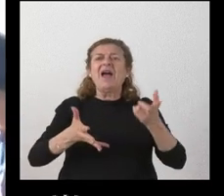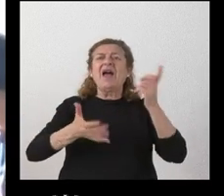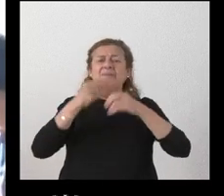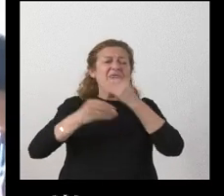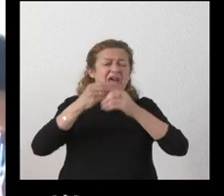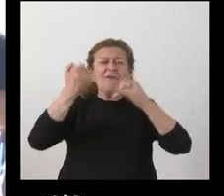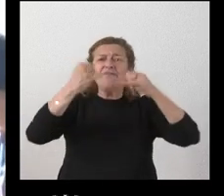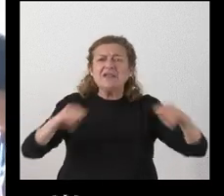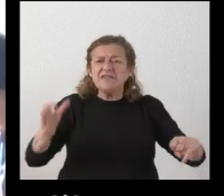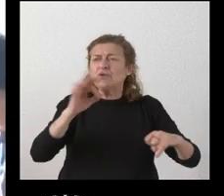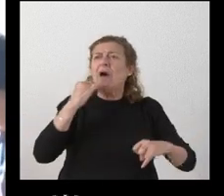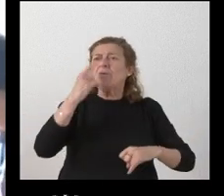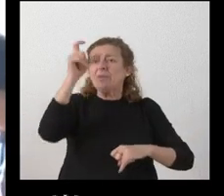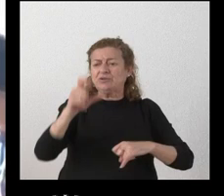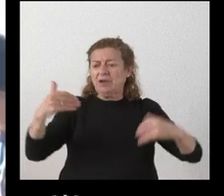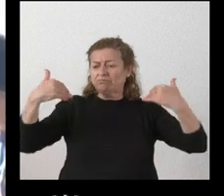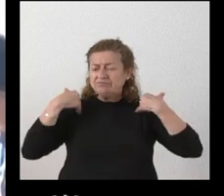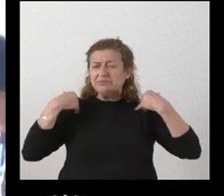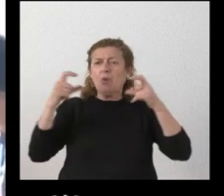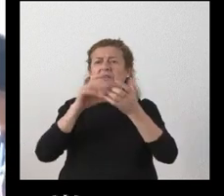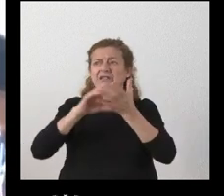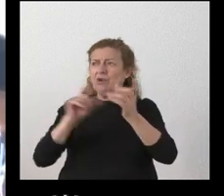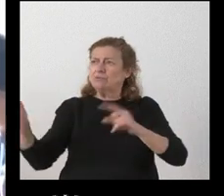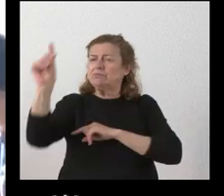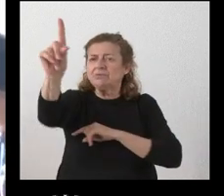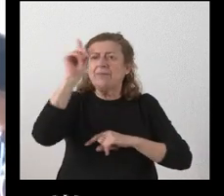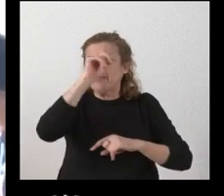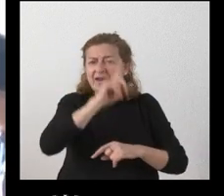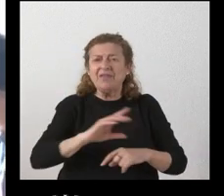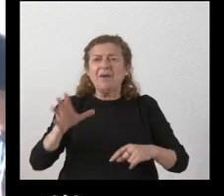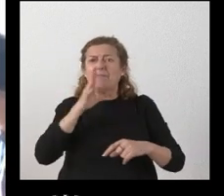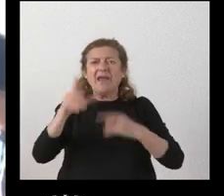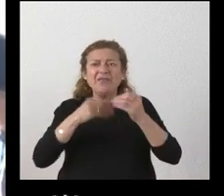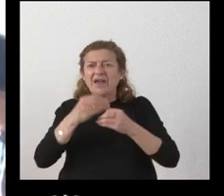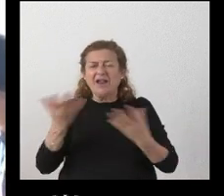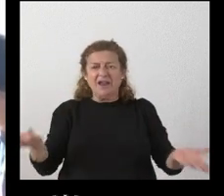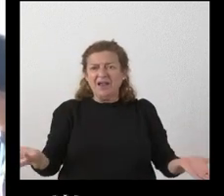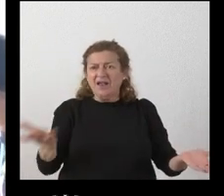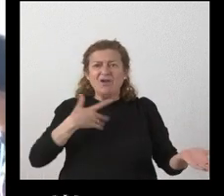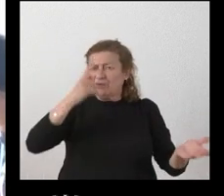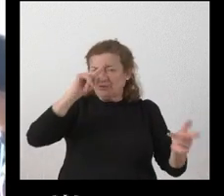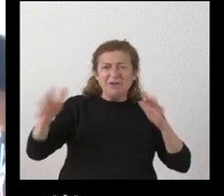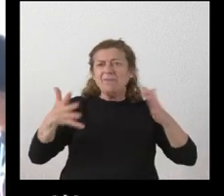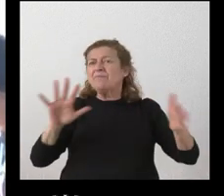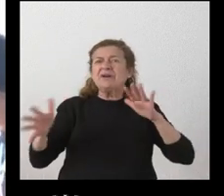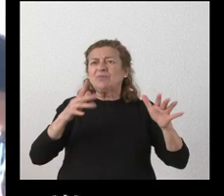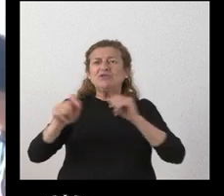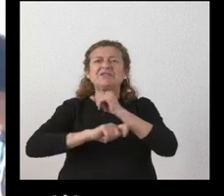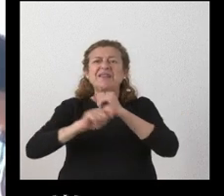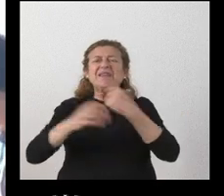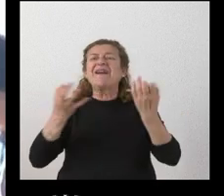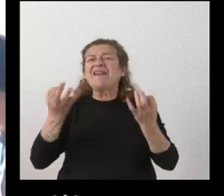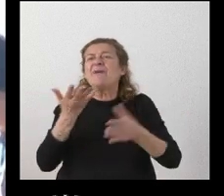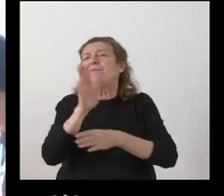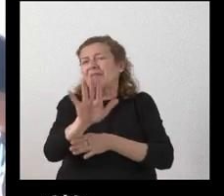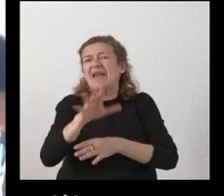va a haber algún encargado de la Junta en Madrid para gestionar esta labor no sé más o menos ahora qué estrategia se plantea de cara